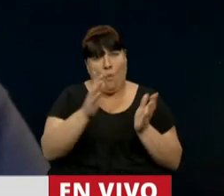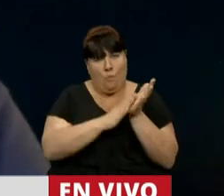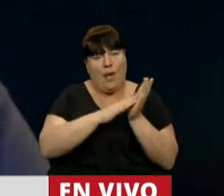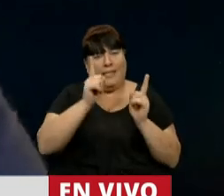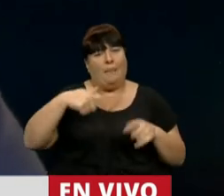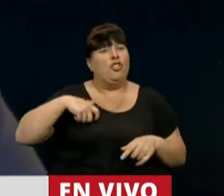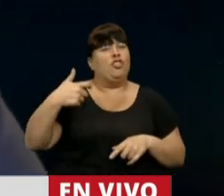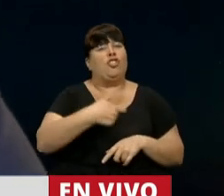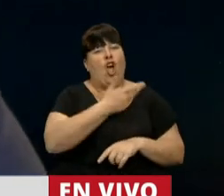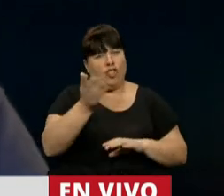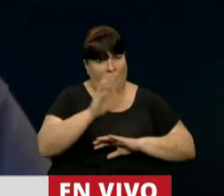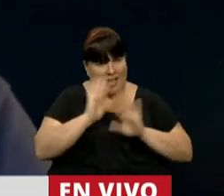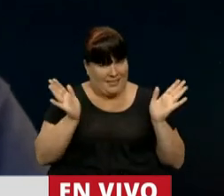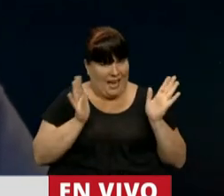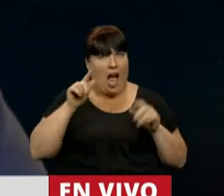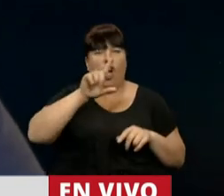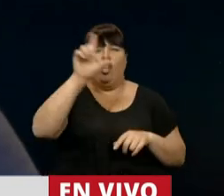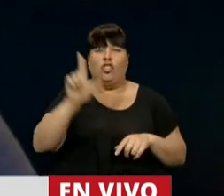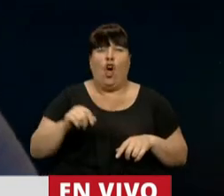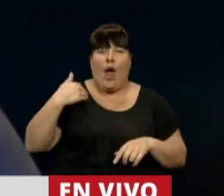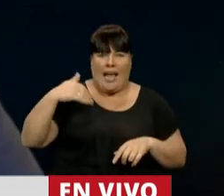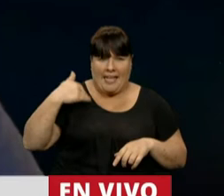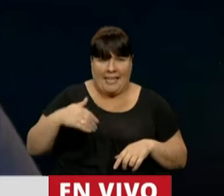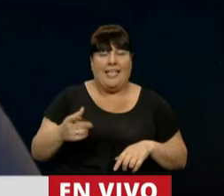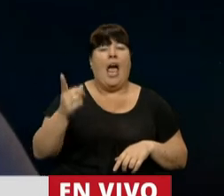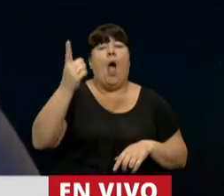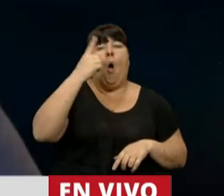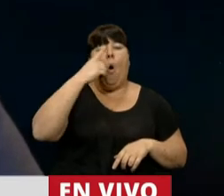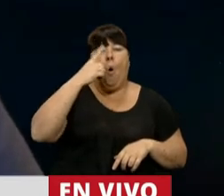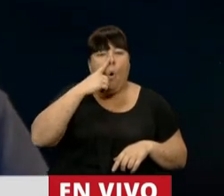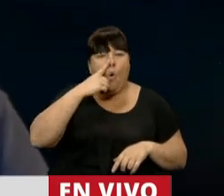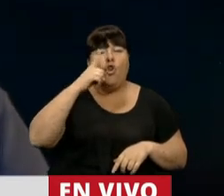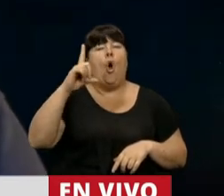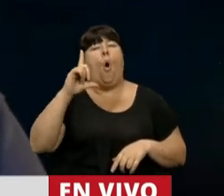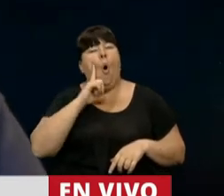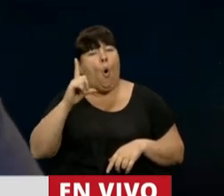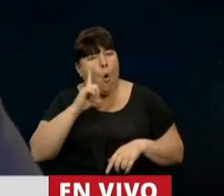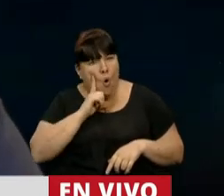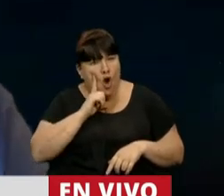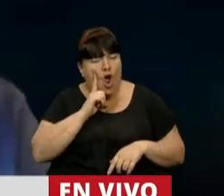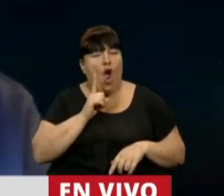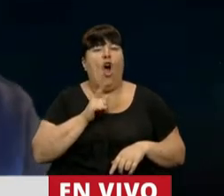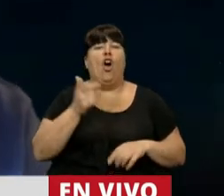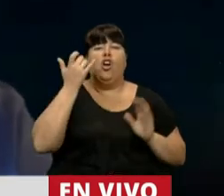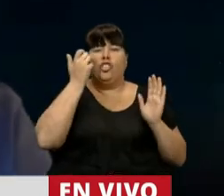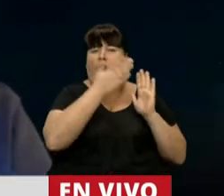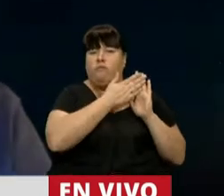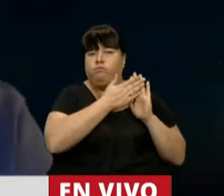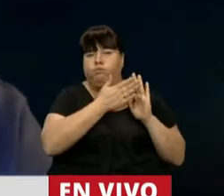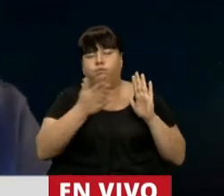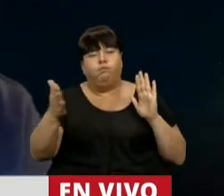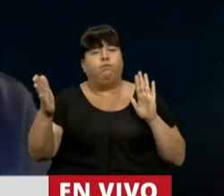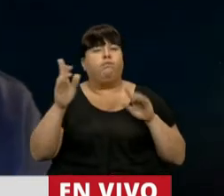consta a la sociedad argentina, que a partir del mes de junio, del mes de julio, habiendo transitado la